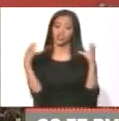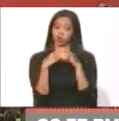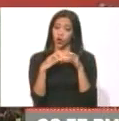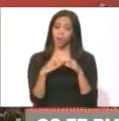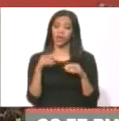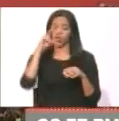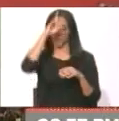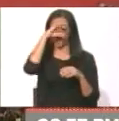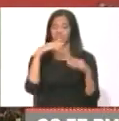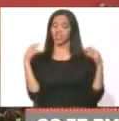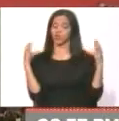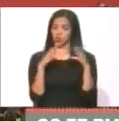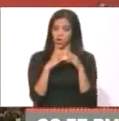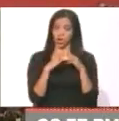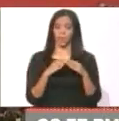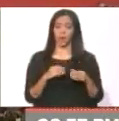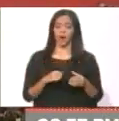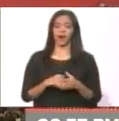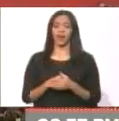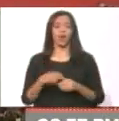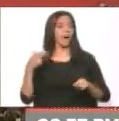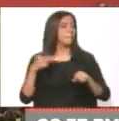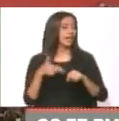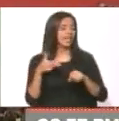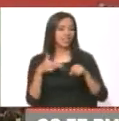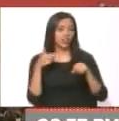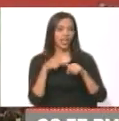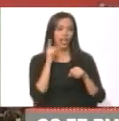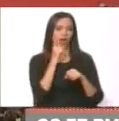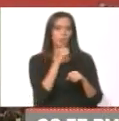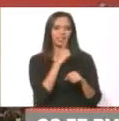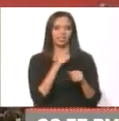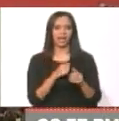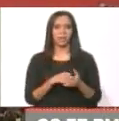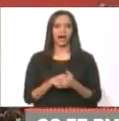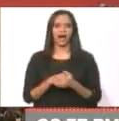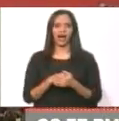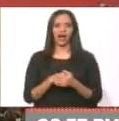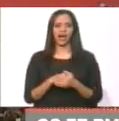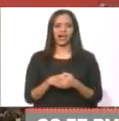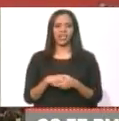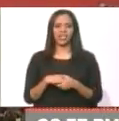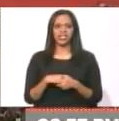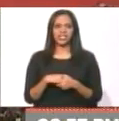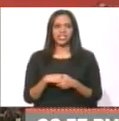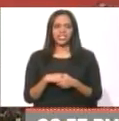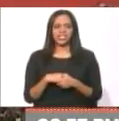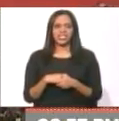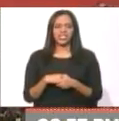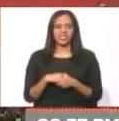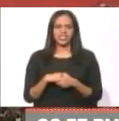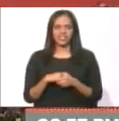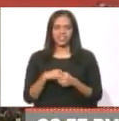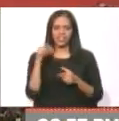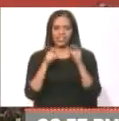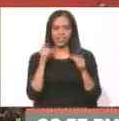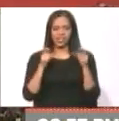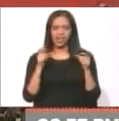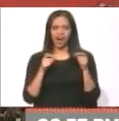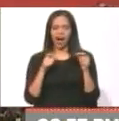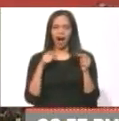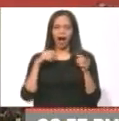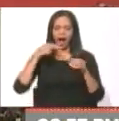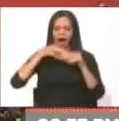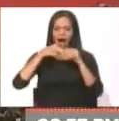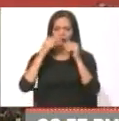su banda. Los petroleros aquellos, ¿cómo se llaman? La gente del petróleo, la meritocracia y su